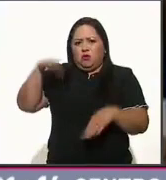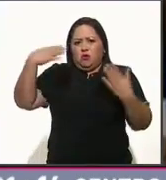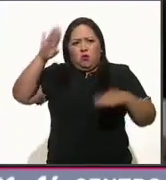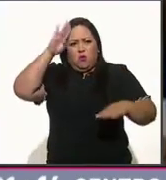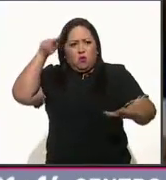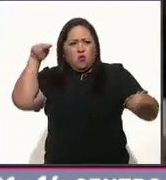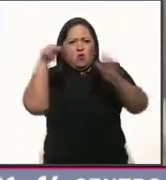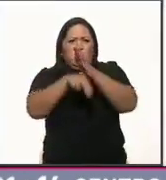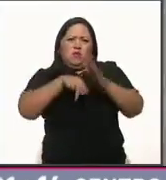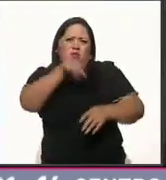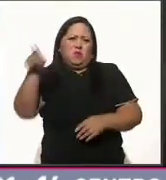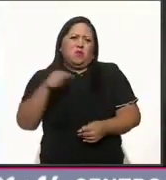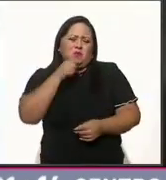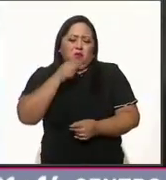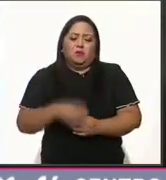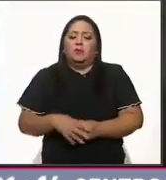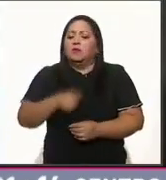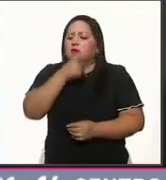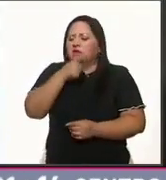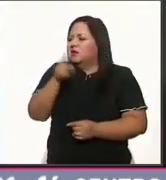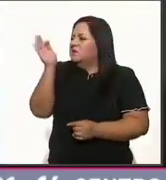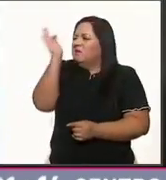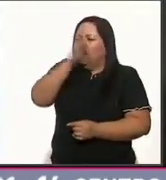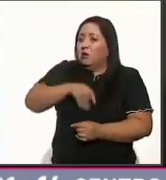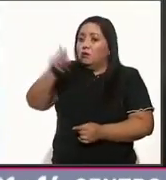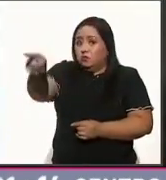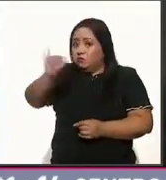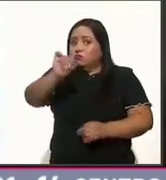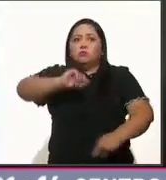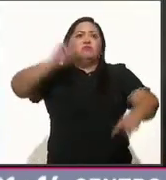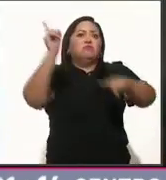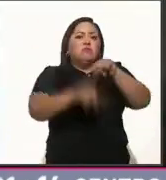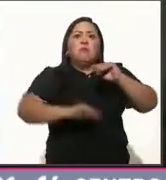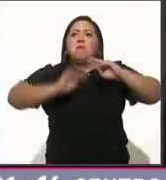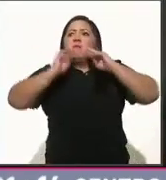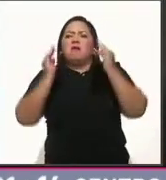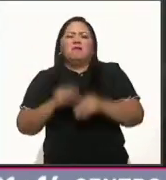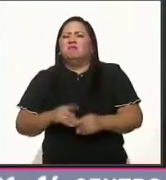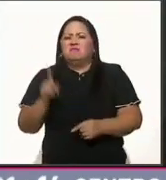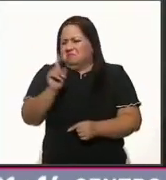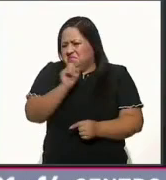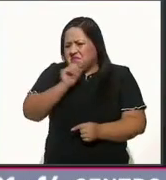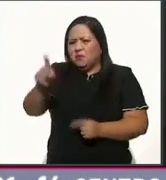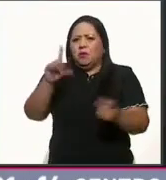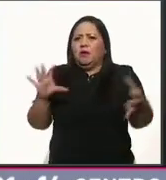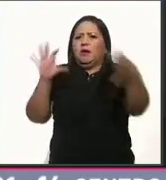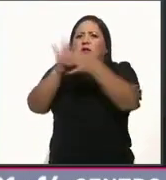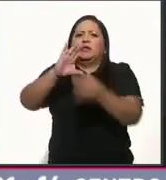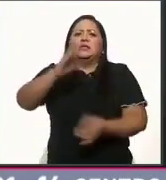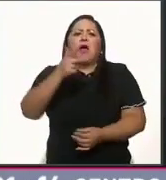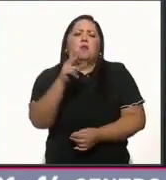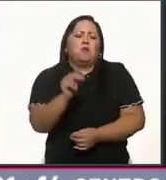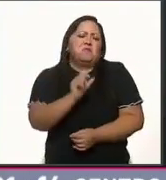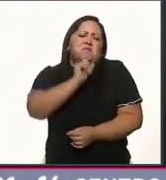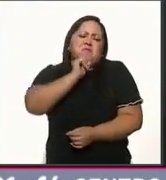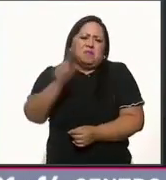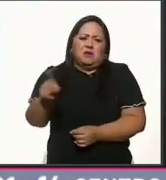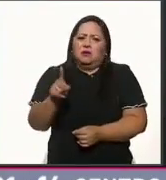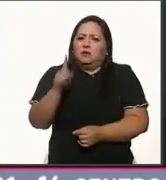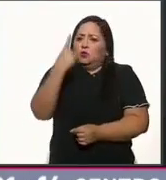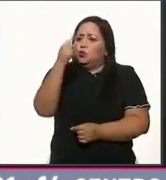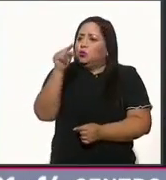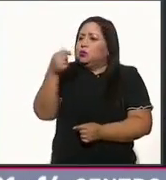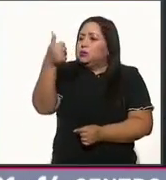extrajudiciales. Es falso que usted combate al crimen organizado. Usted está aliado al Chapo Guzmán. Solo el 1